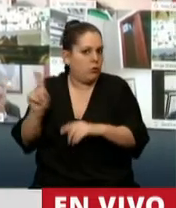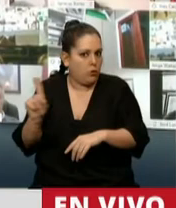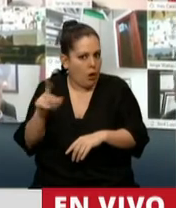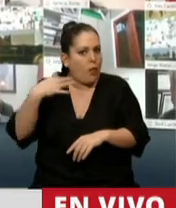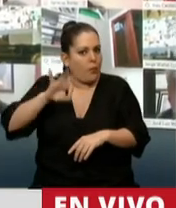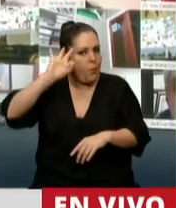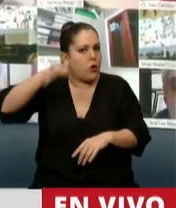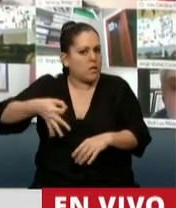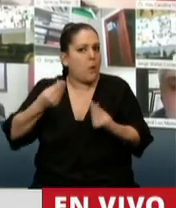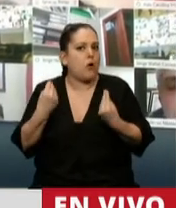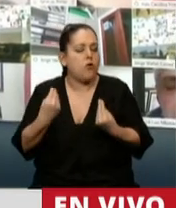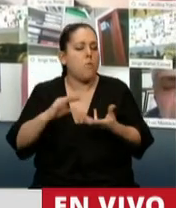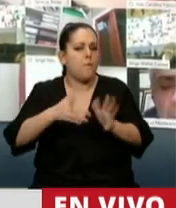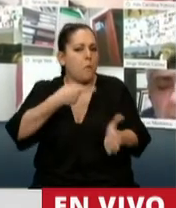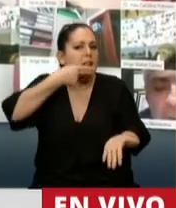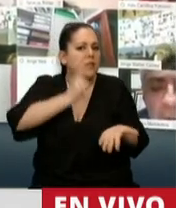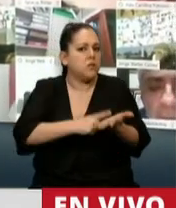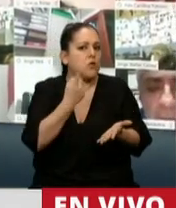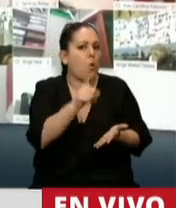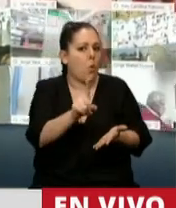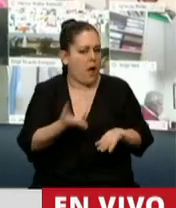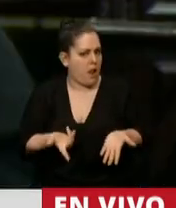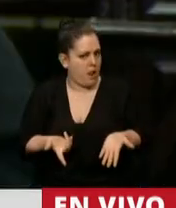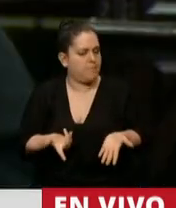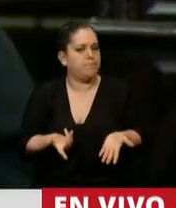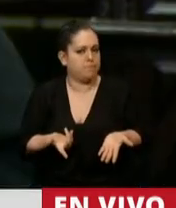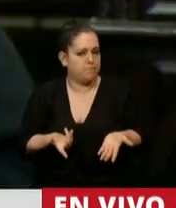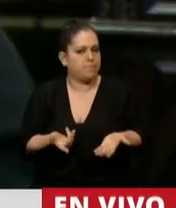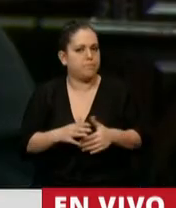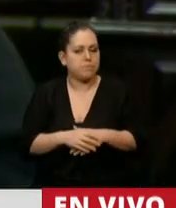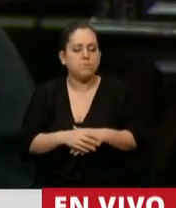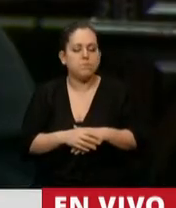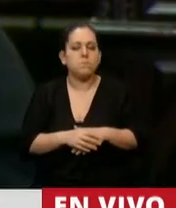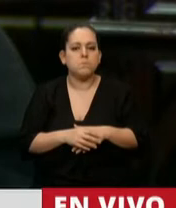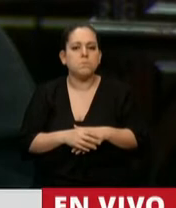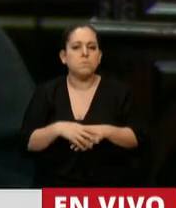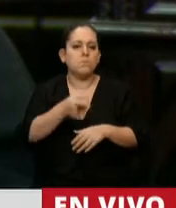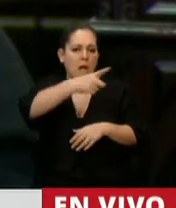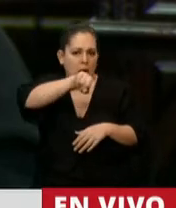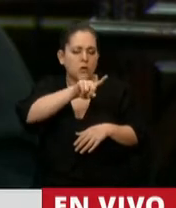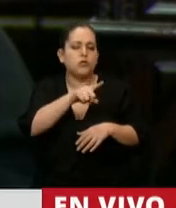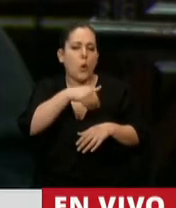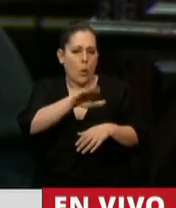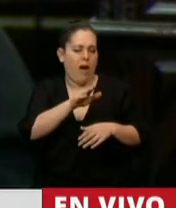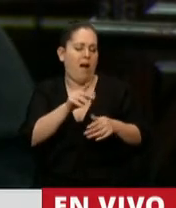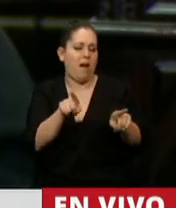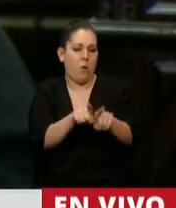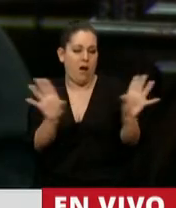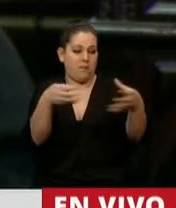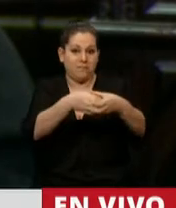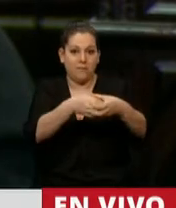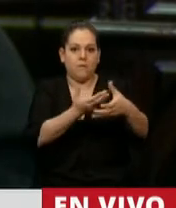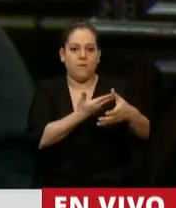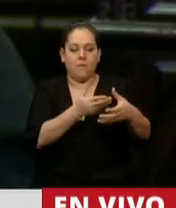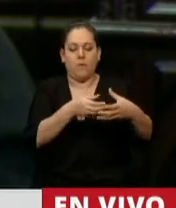es saber qué medidas se están tomando. Ellos van a realizar las gestiones, el oficialismo va a